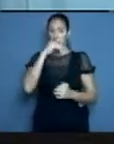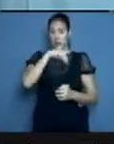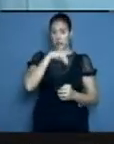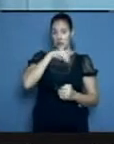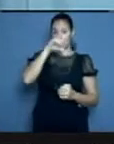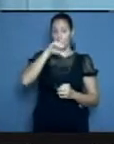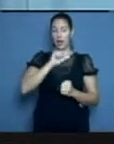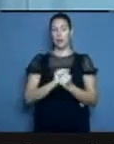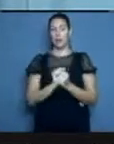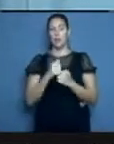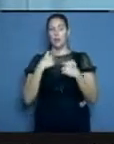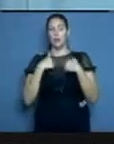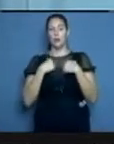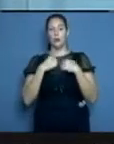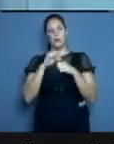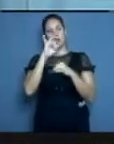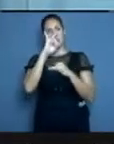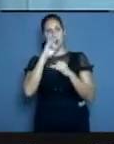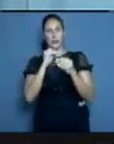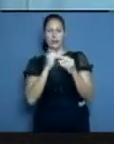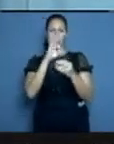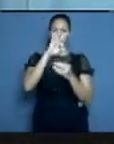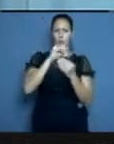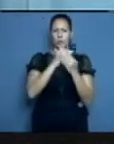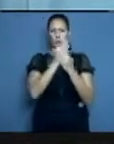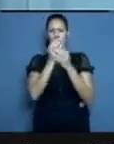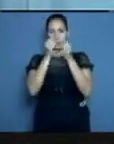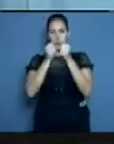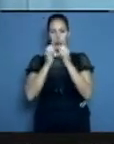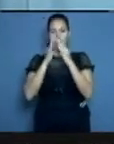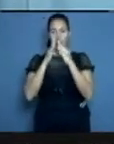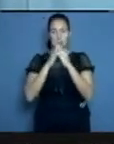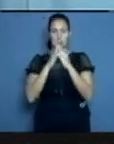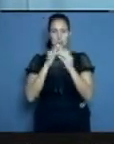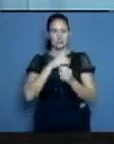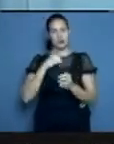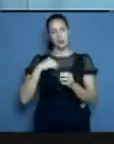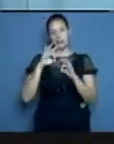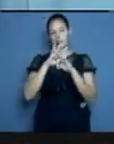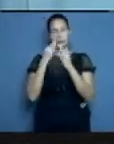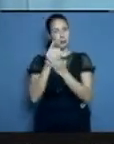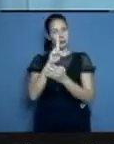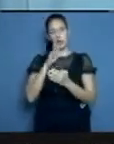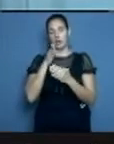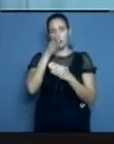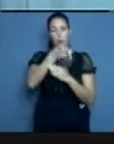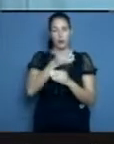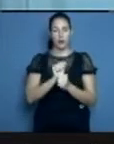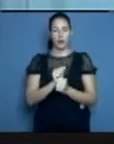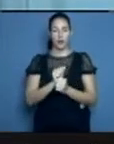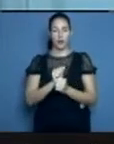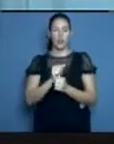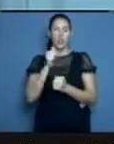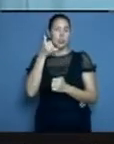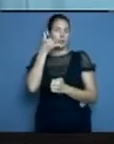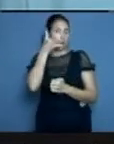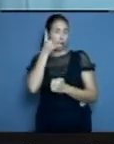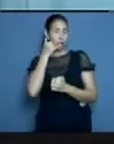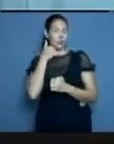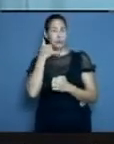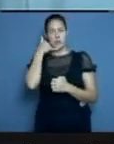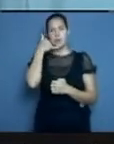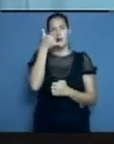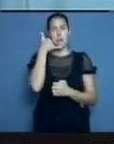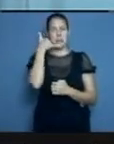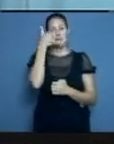casa y tenemos que volver nuevamente al policlínico. Y estamos llamando a los números que se han dado a conocer y no nos responden. Una persona